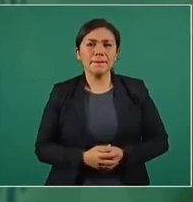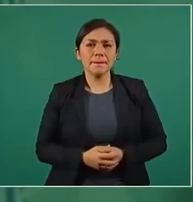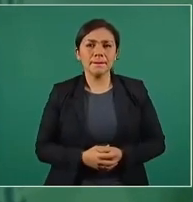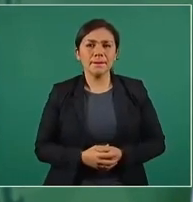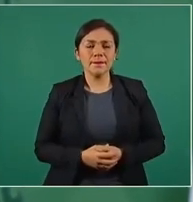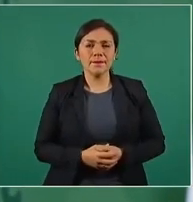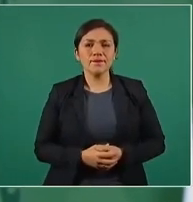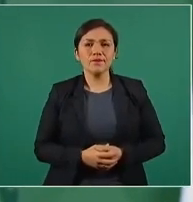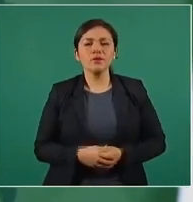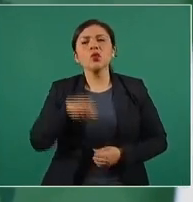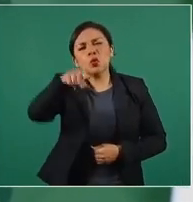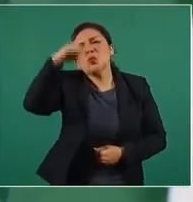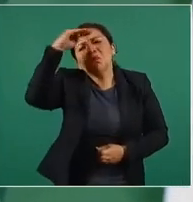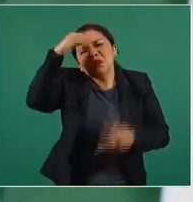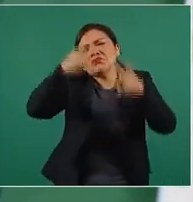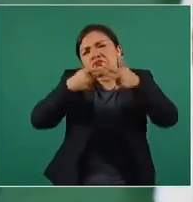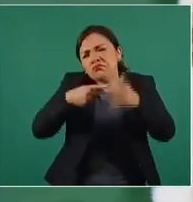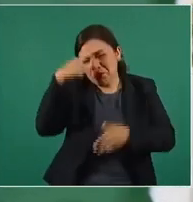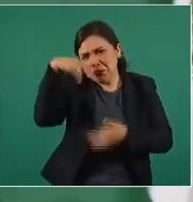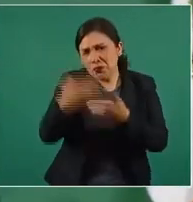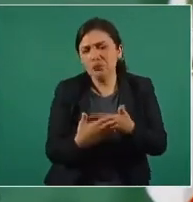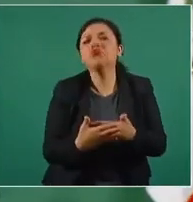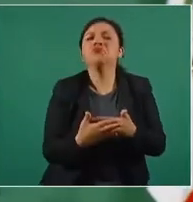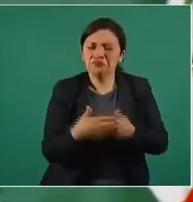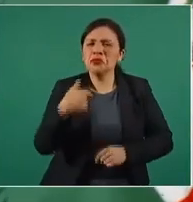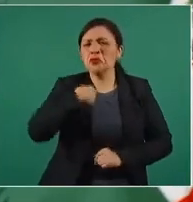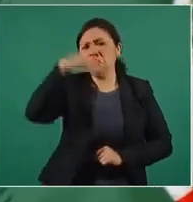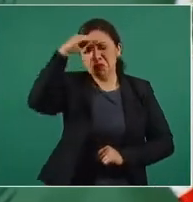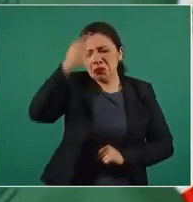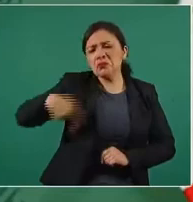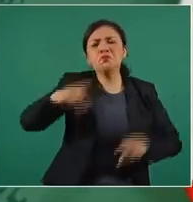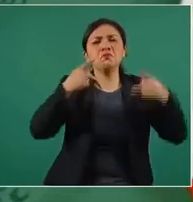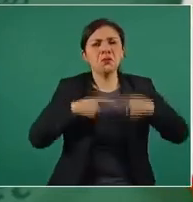¿Y cuál es su pronóstico? De que va a haber participación.